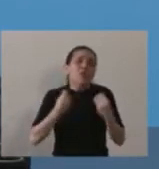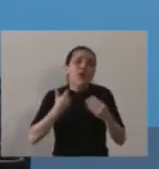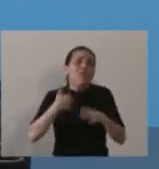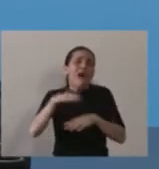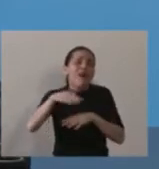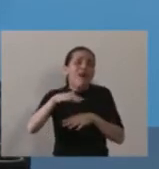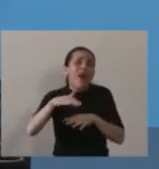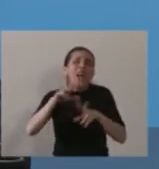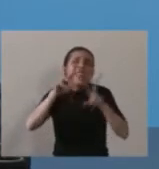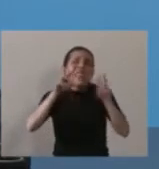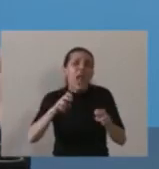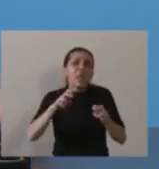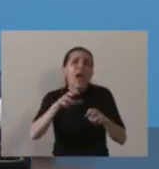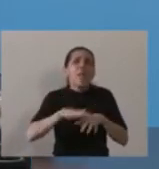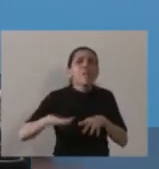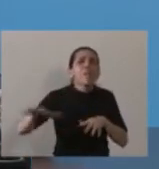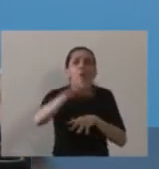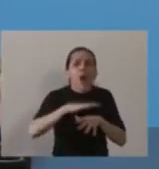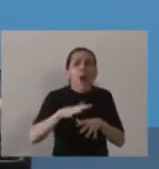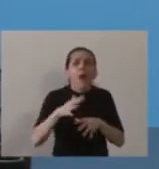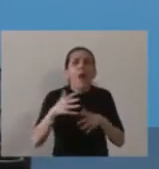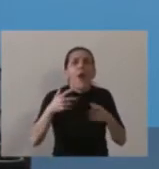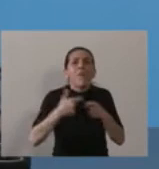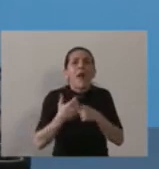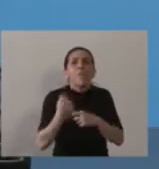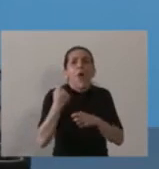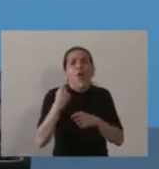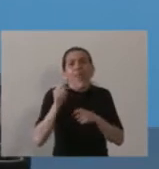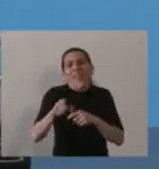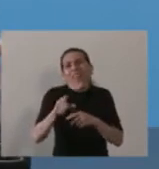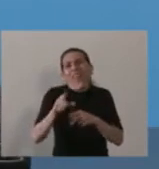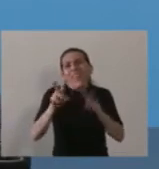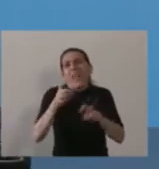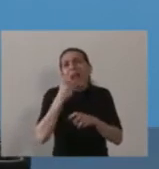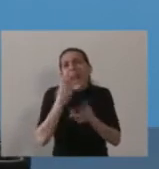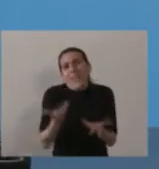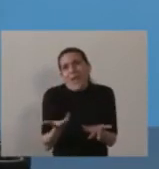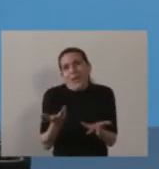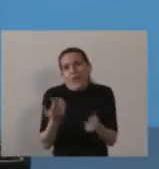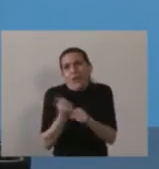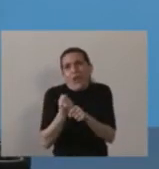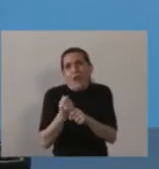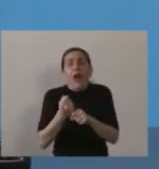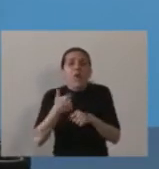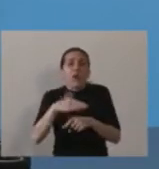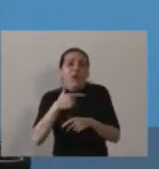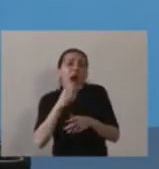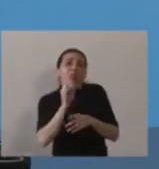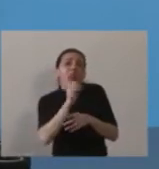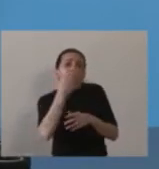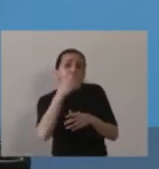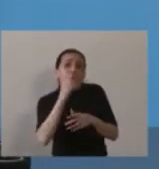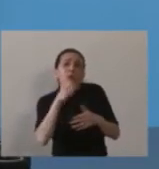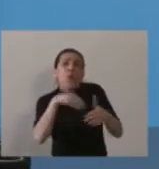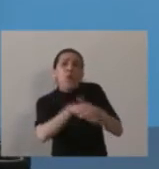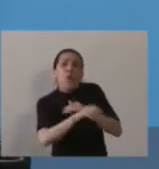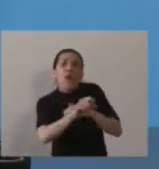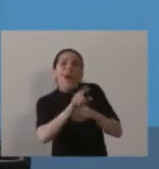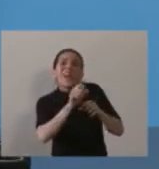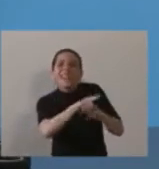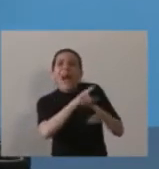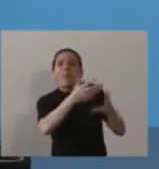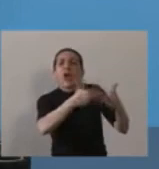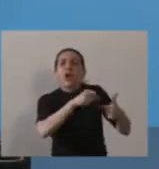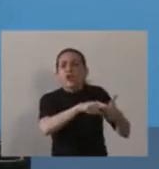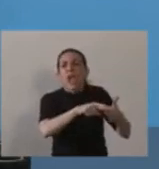alimentaria. Después, el debate habrá que darlo en el Congreso, ahí van a tener oportunidad de compararnos con Venezuela